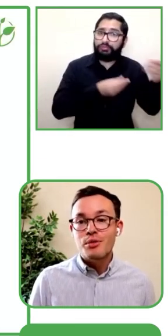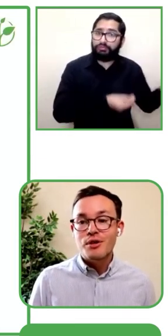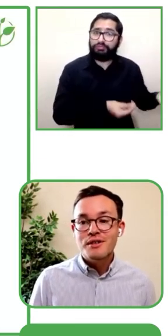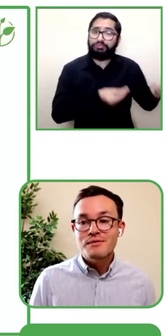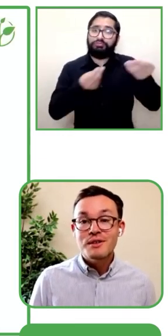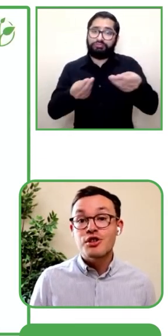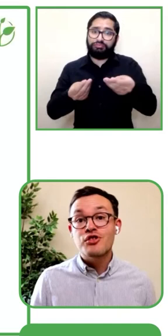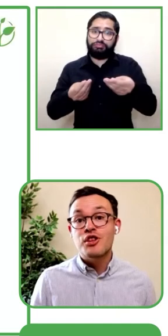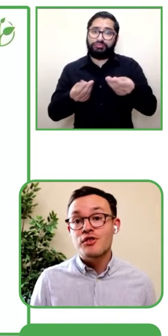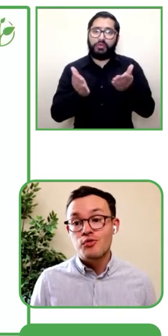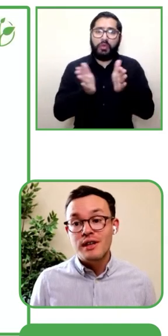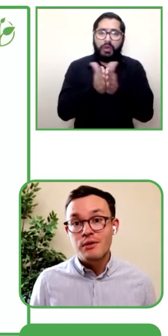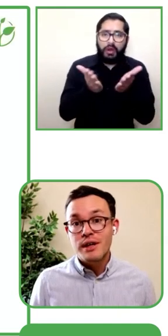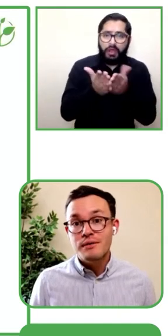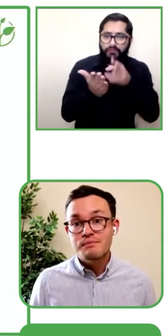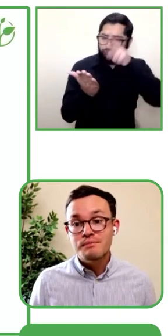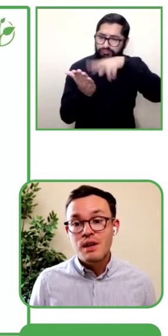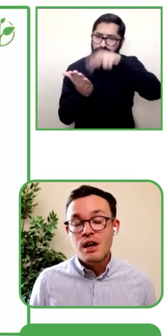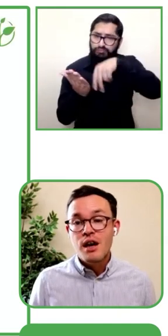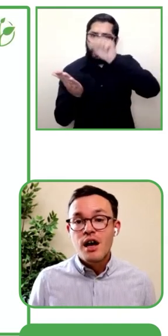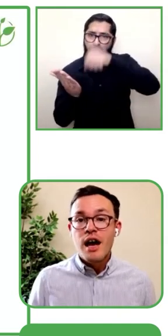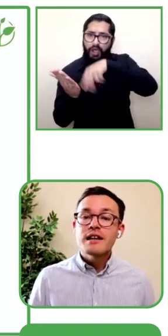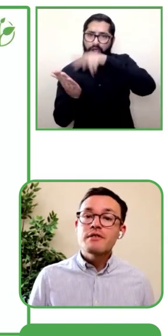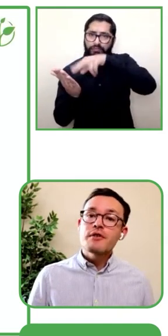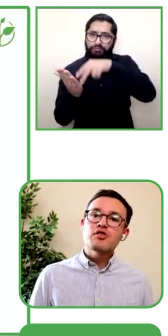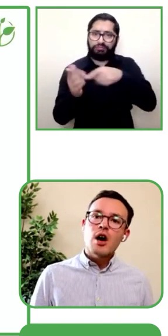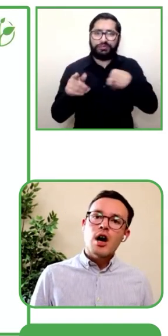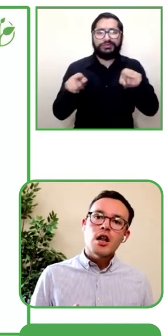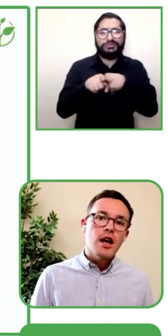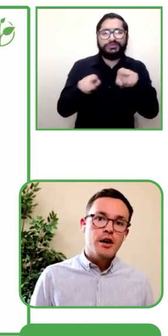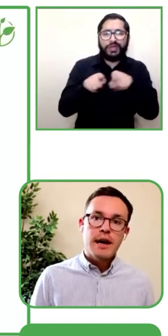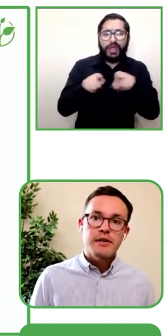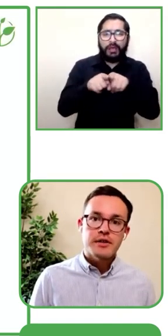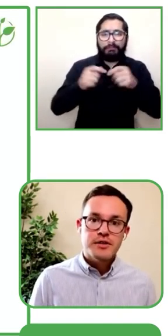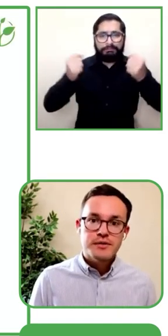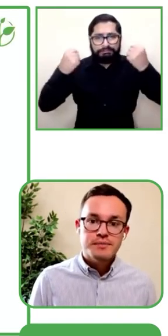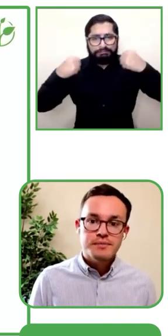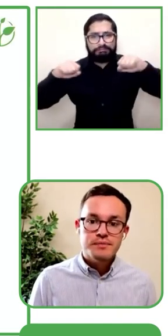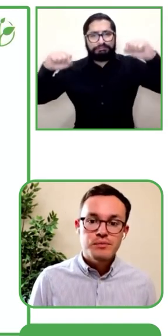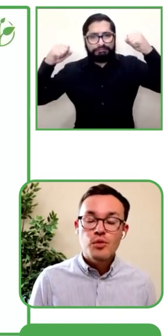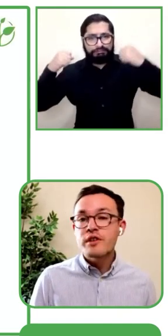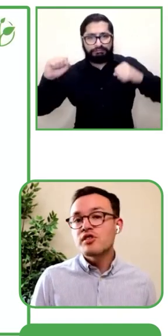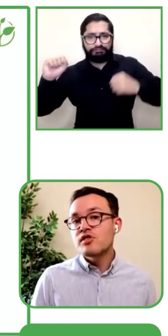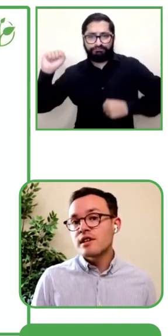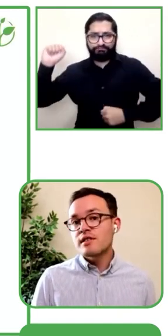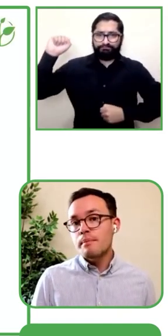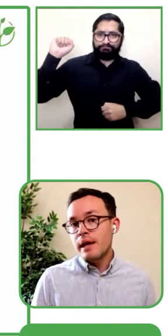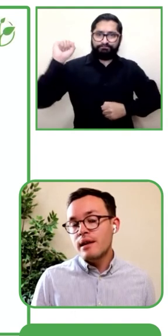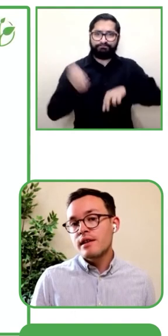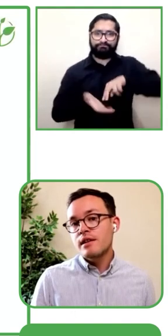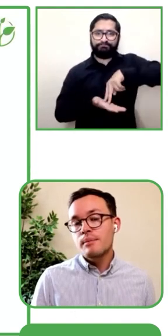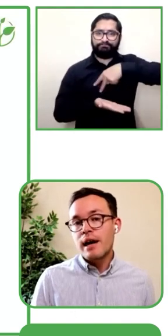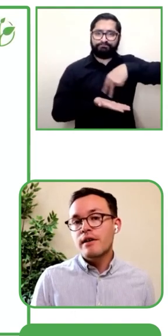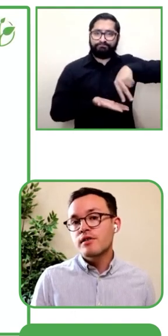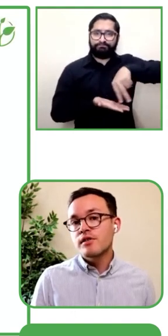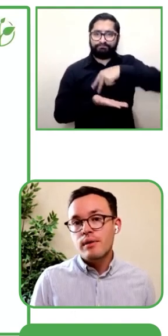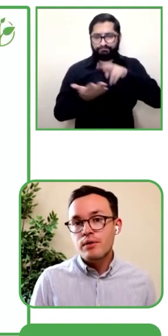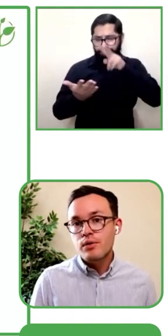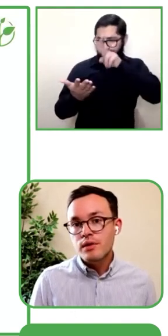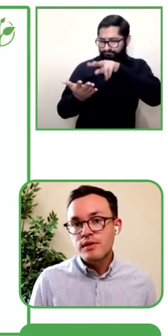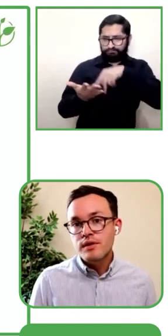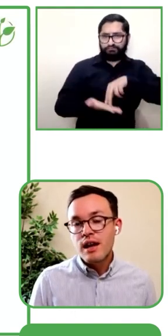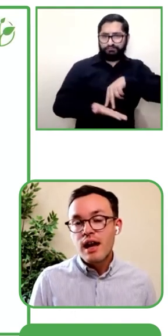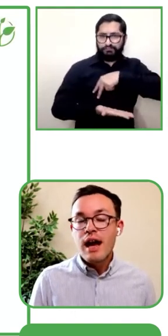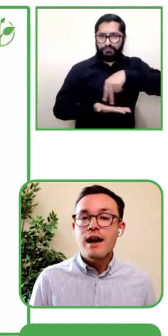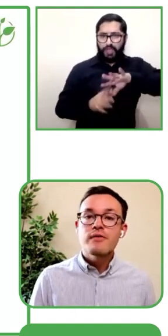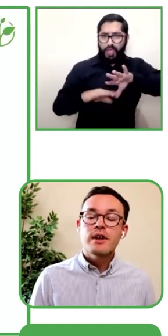Es como, por ejemplo, intentar aprender a bailar tango con un libro. No se puede. Y afecta a muchos padres.